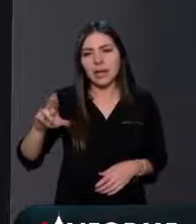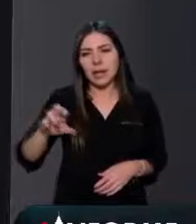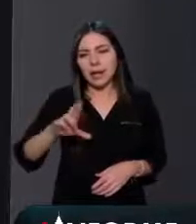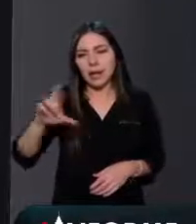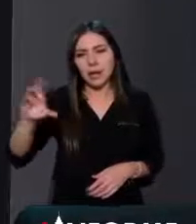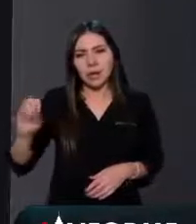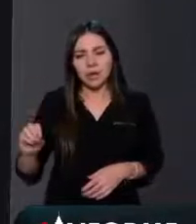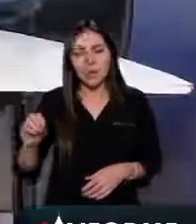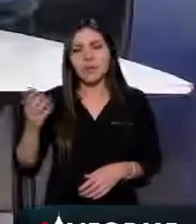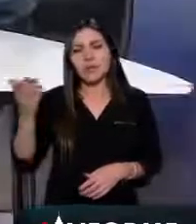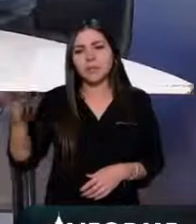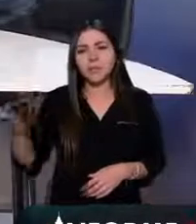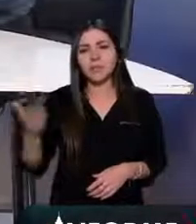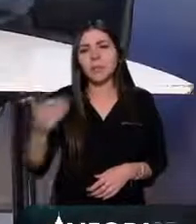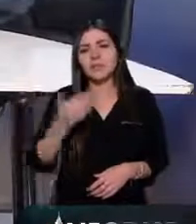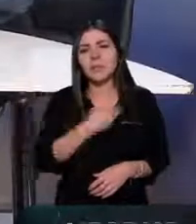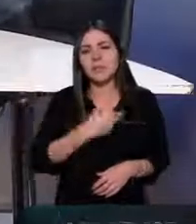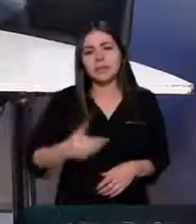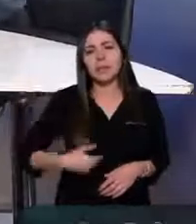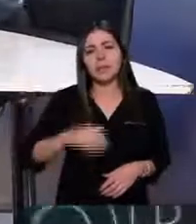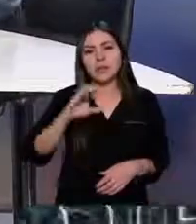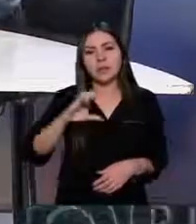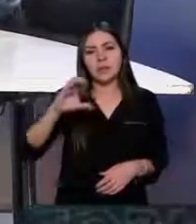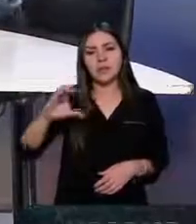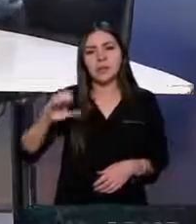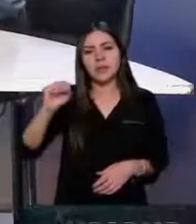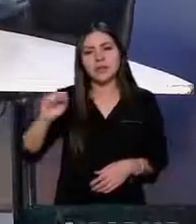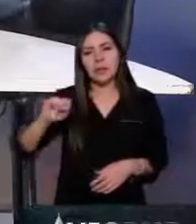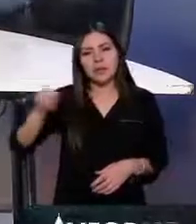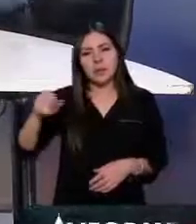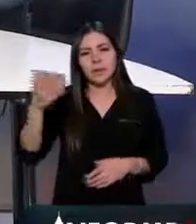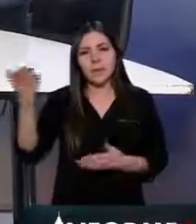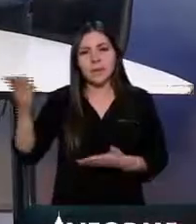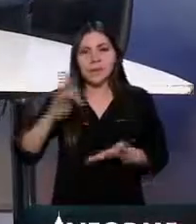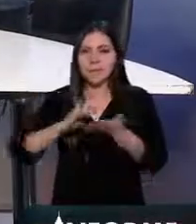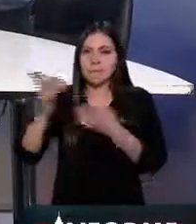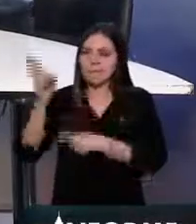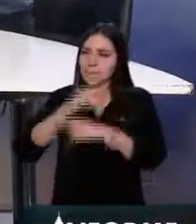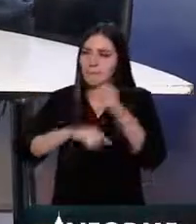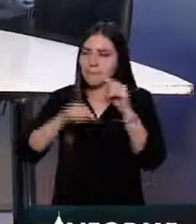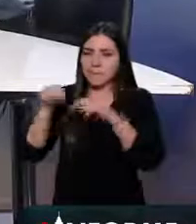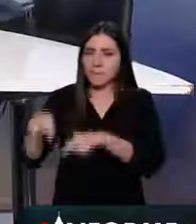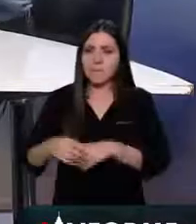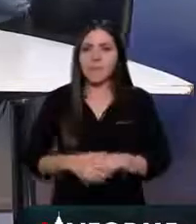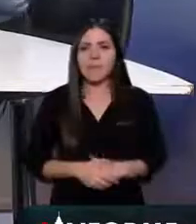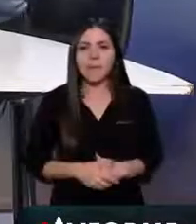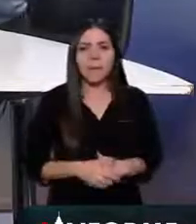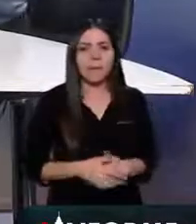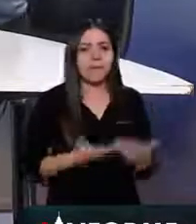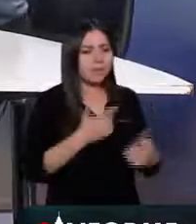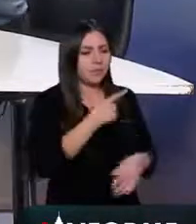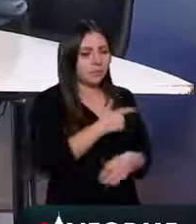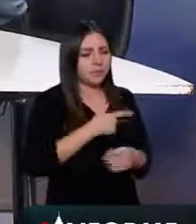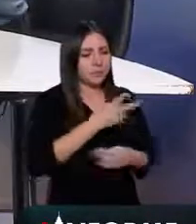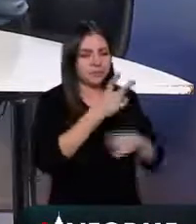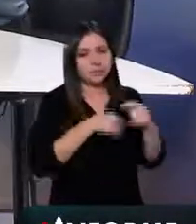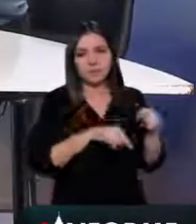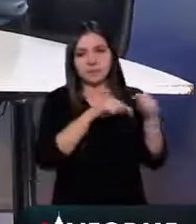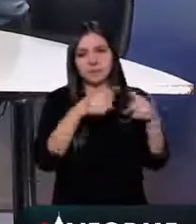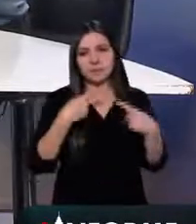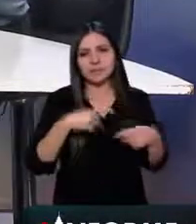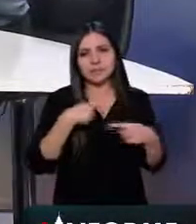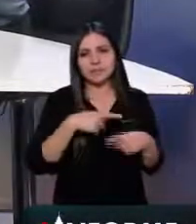y Justicia, y te doy la bienvenida, Salvador. Gracias por darte la vuelta. Hasta acá. Qué gusto estar aquí y con tu audiencia, por supuesto. Muchas gracias.